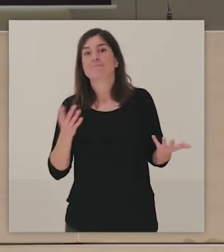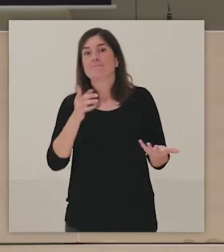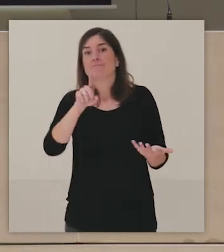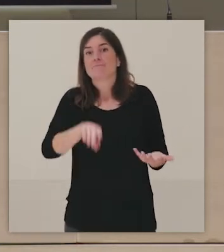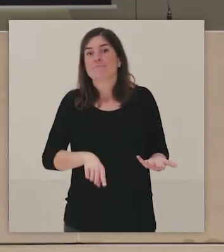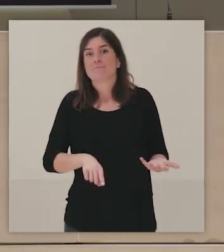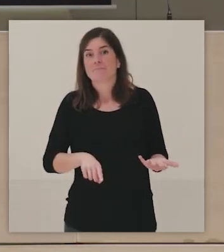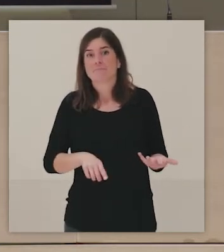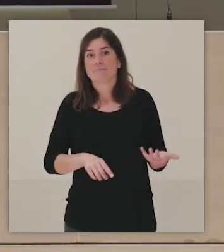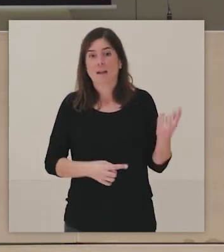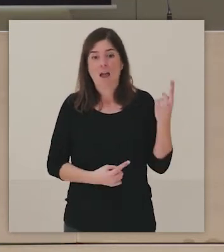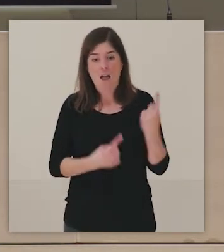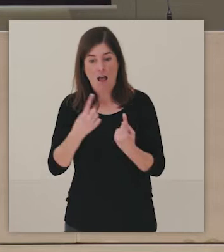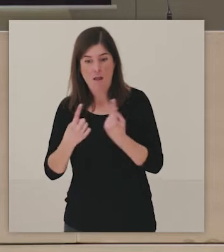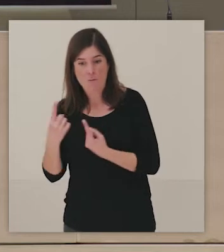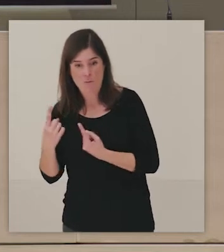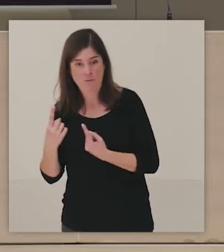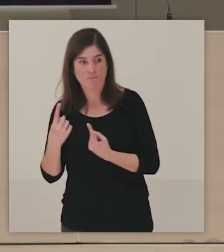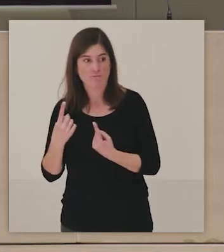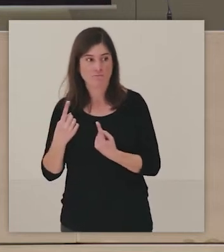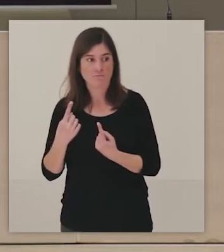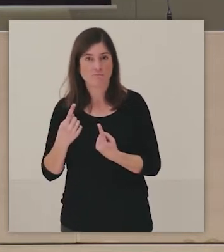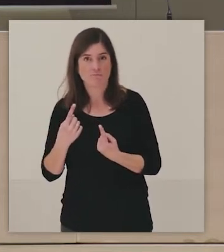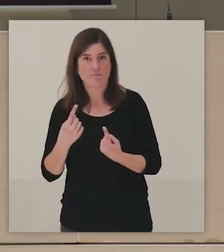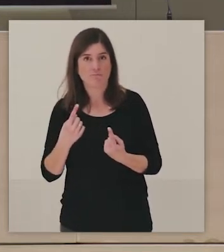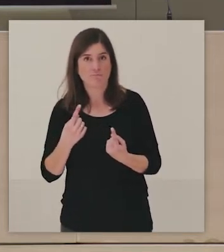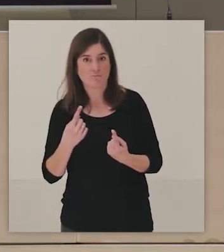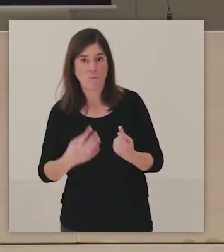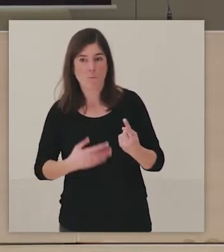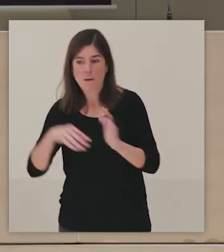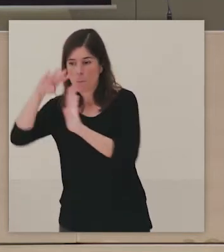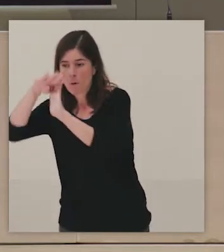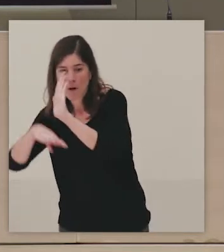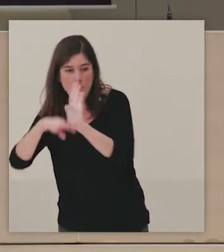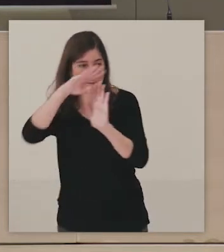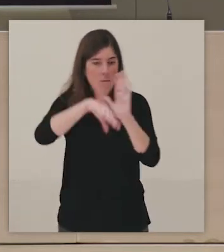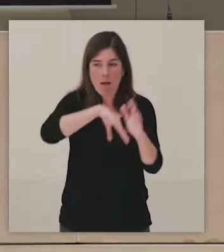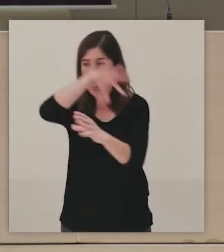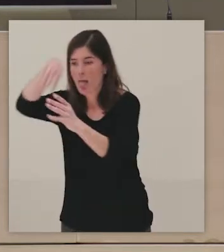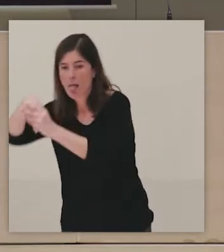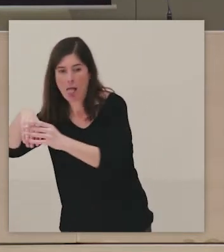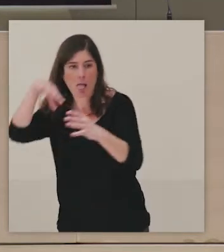van de uno de estos bloques al otro.